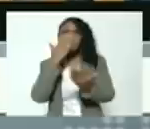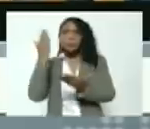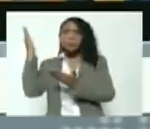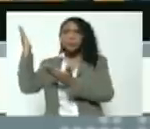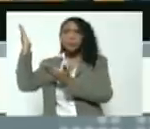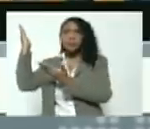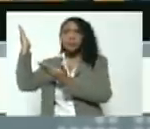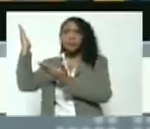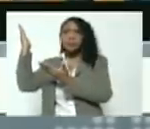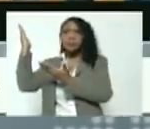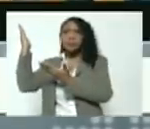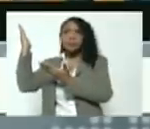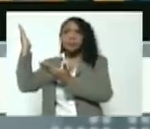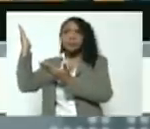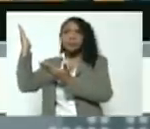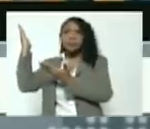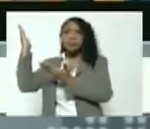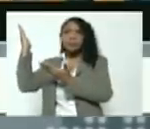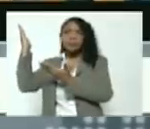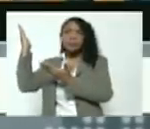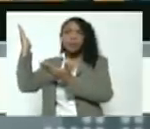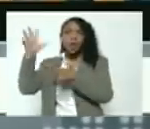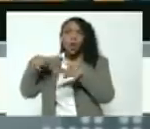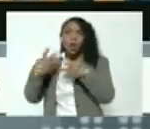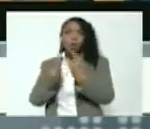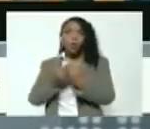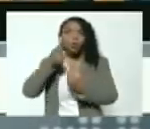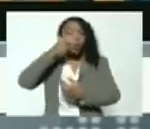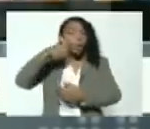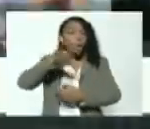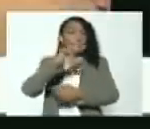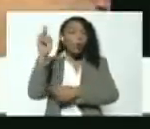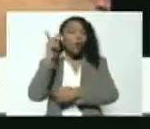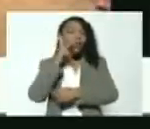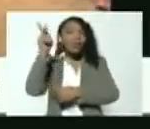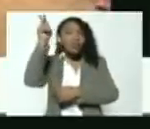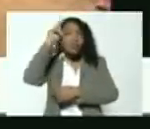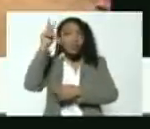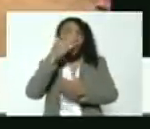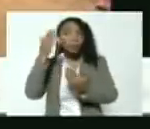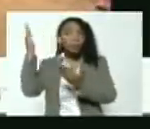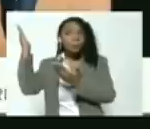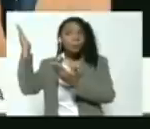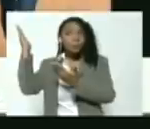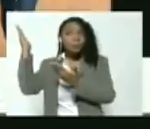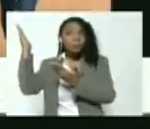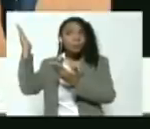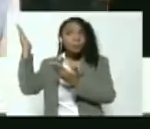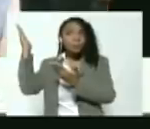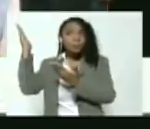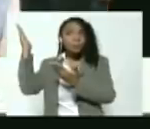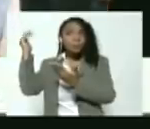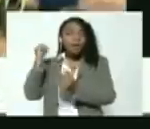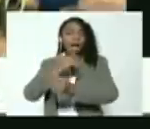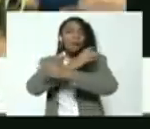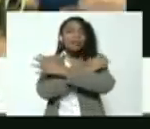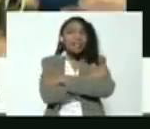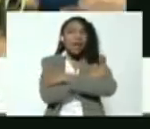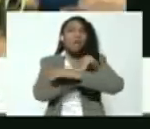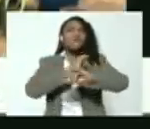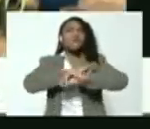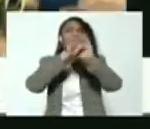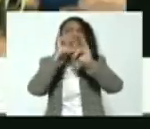de Canaima. Están con los pueblos indígenas. Hay una foto bella con los pueblos indígenas. Él, abrazado, feliz.